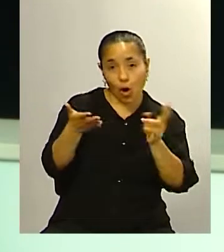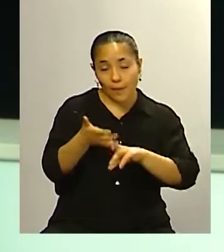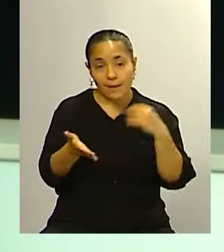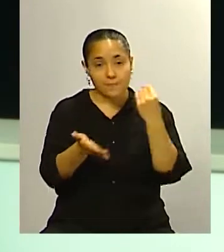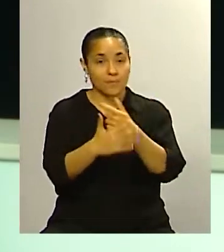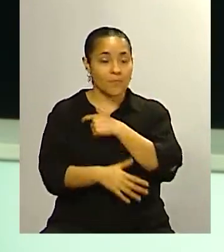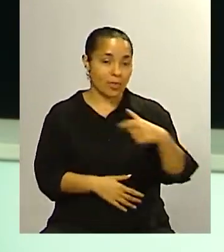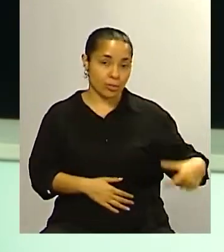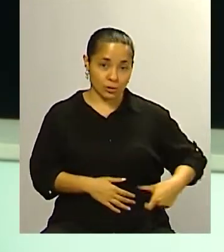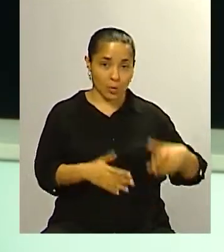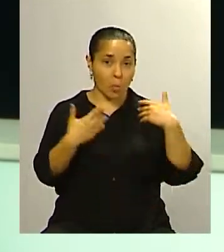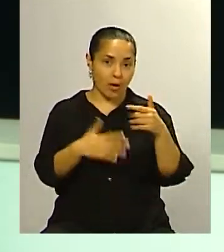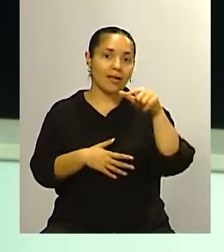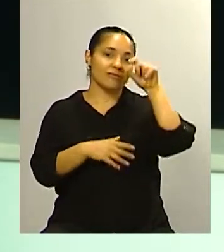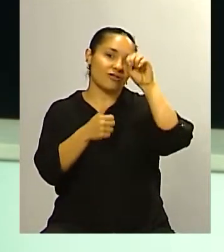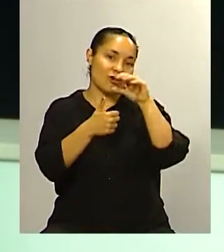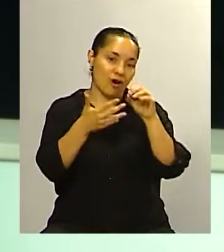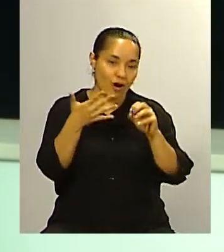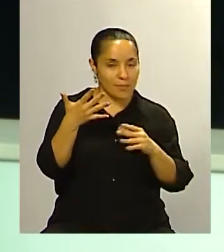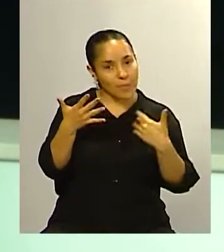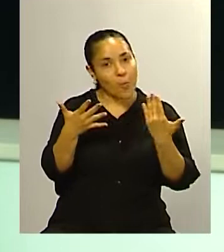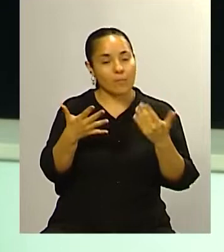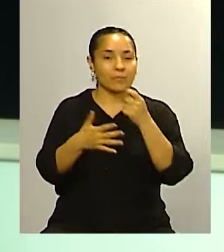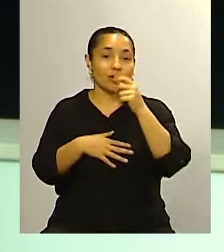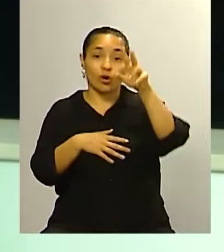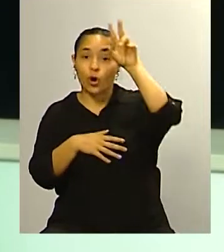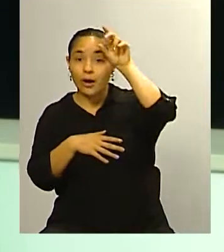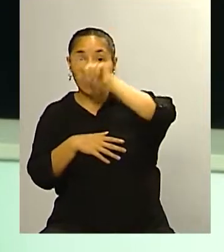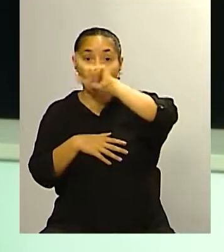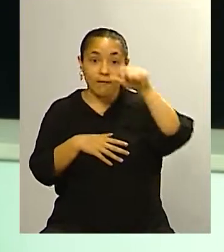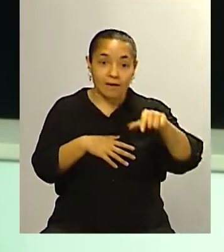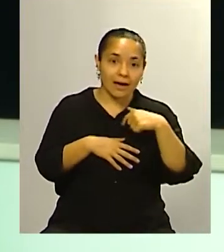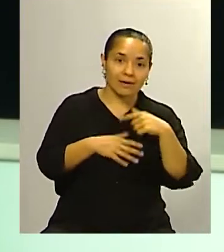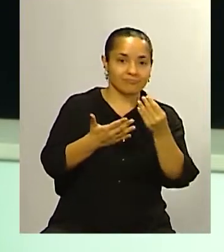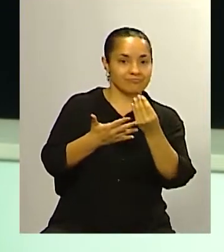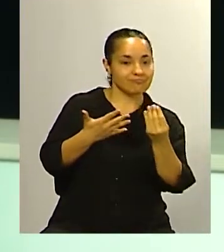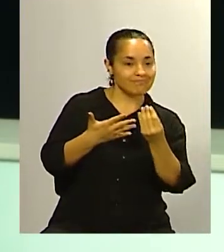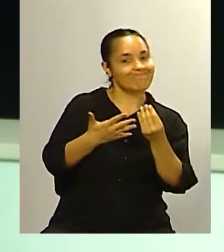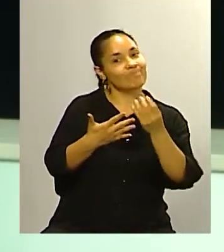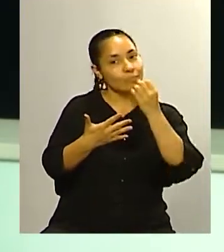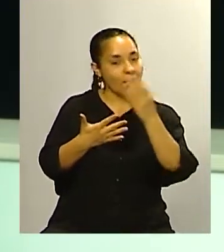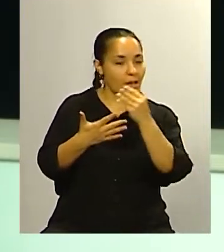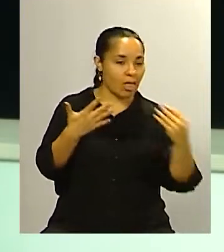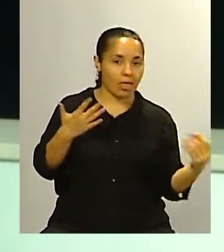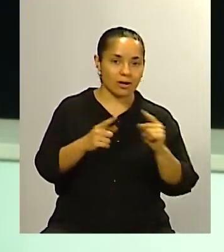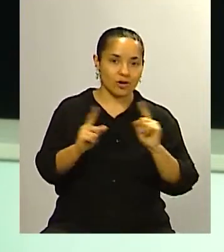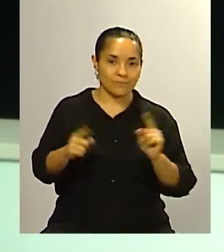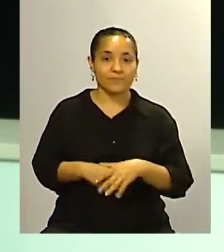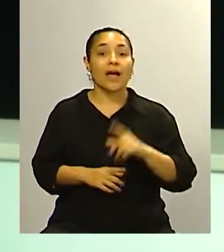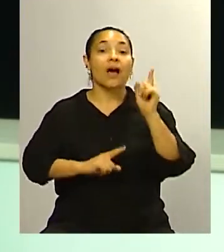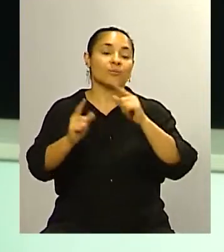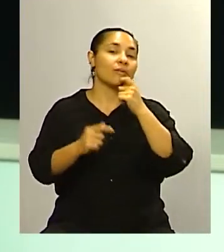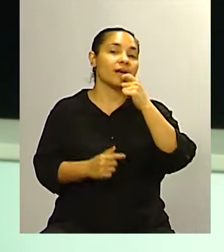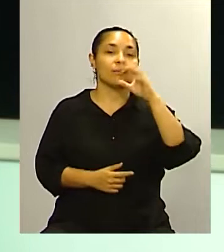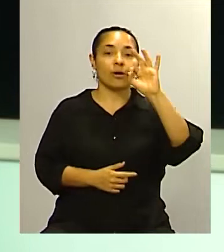aquellos nombres que suenan fuerte decen bueno si viene Alfredo Cornejo nos corremos no todos piensan así porque Daniel Orozco